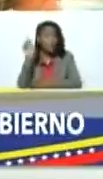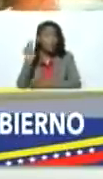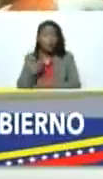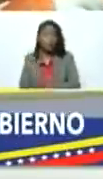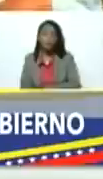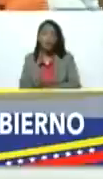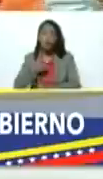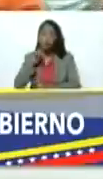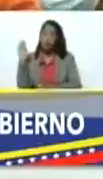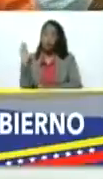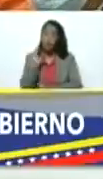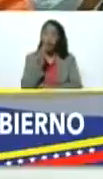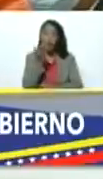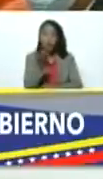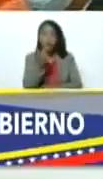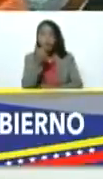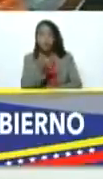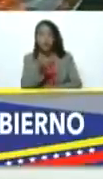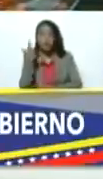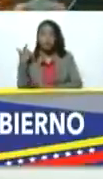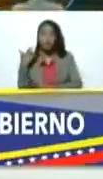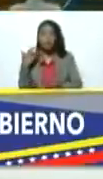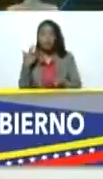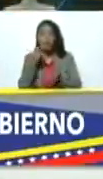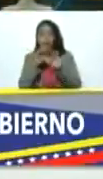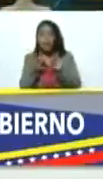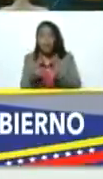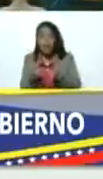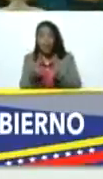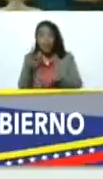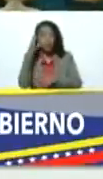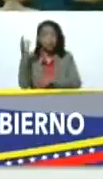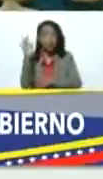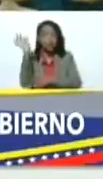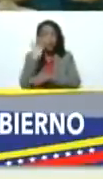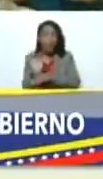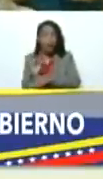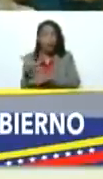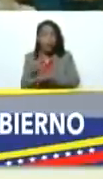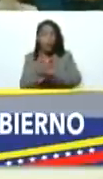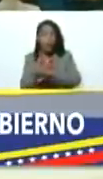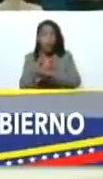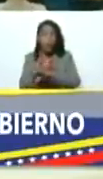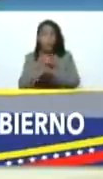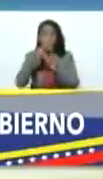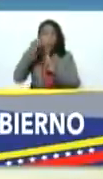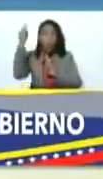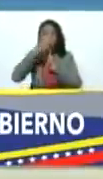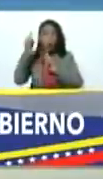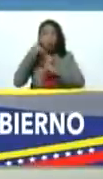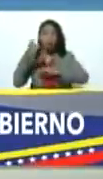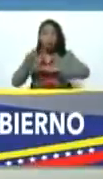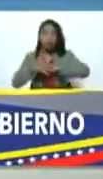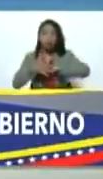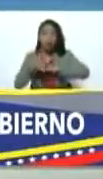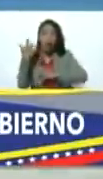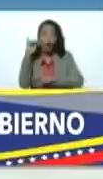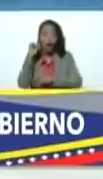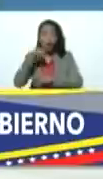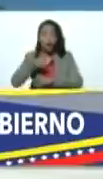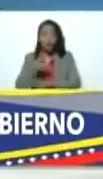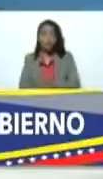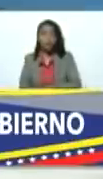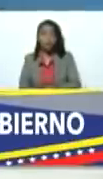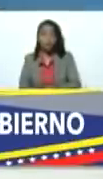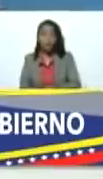Hemos venido, como usted lo ha dicho, a través de la Secretaría del Consejo Federal de Gobierno y la plataforma tecnológica que tiene el Consejo Federal de